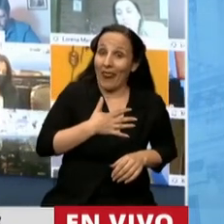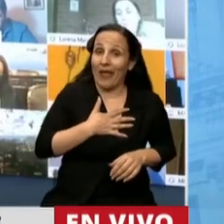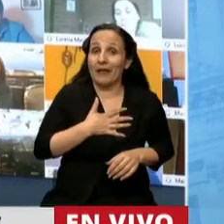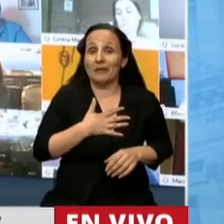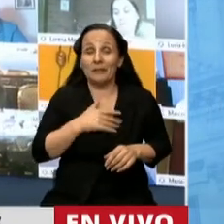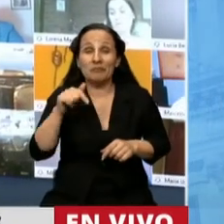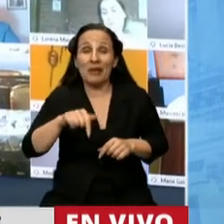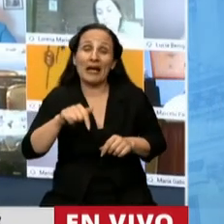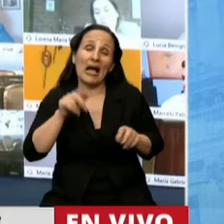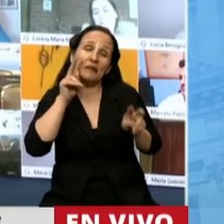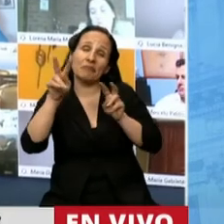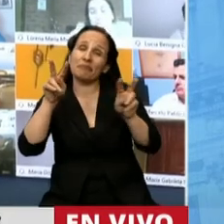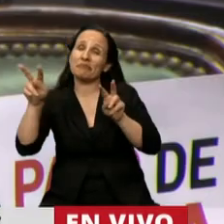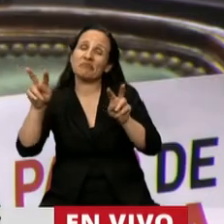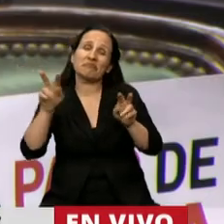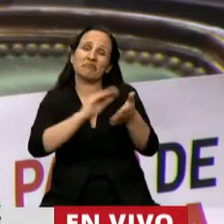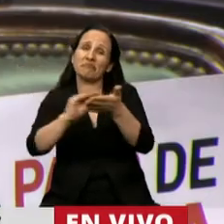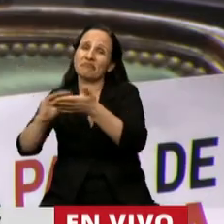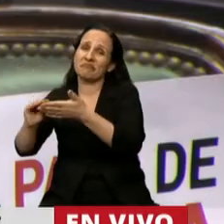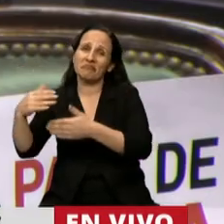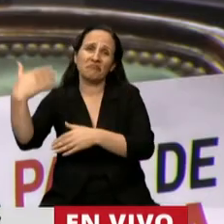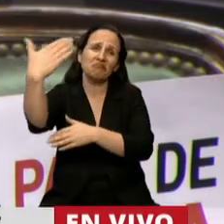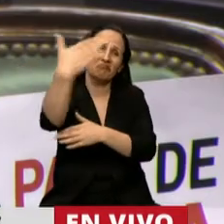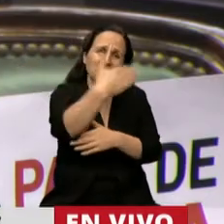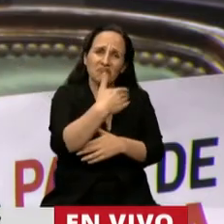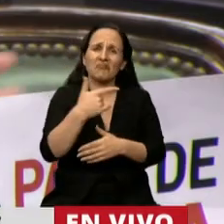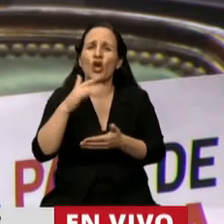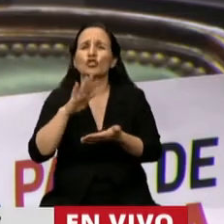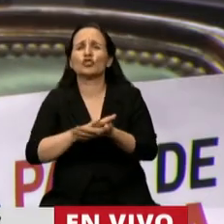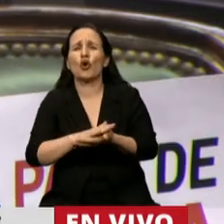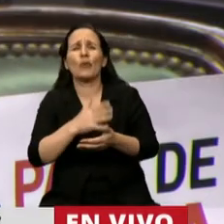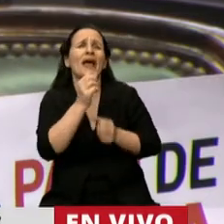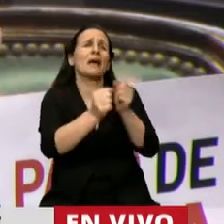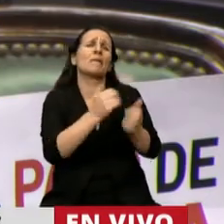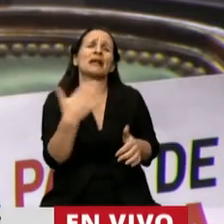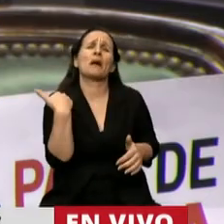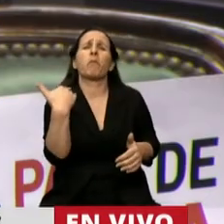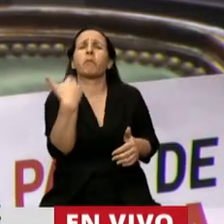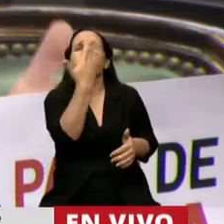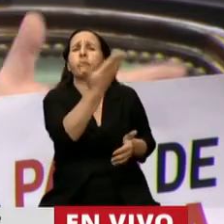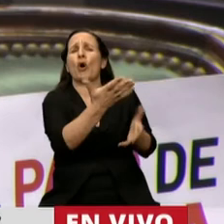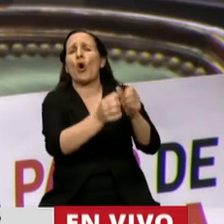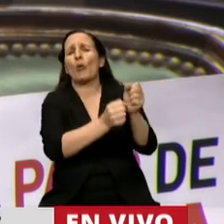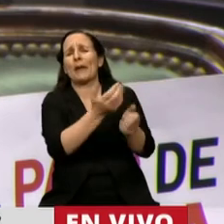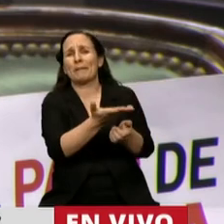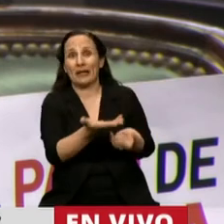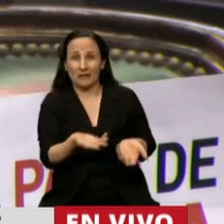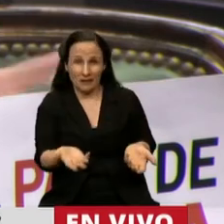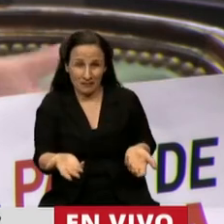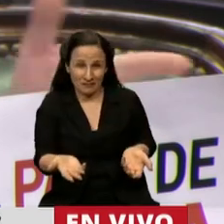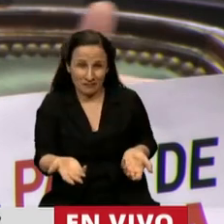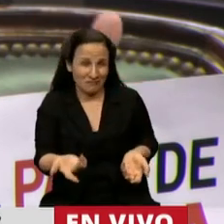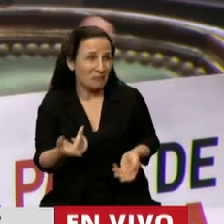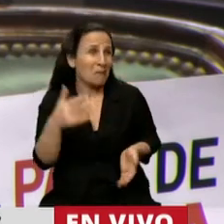escuchar acá hablar de estas pobres empresas cuando realmente han tenido ganancias